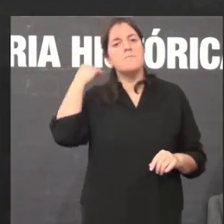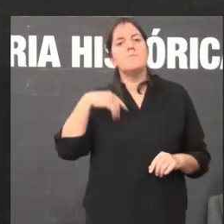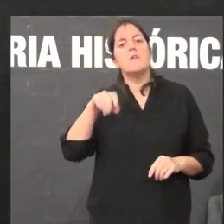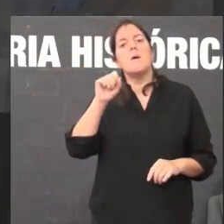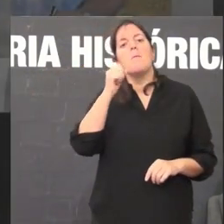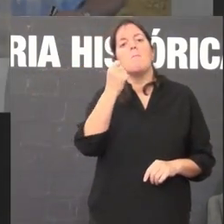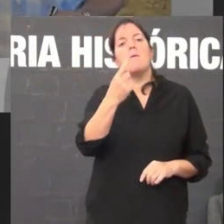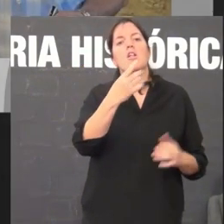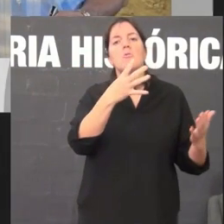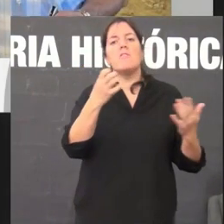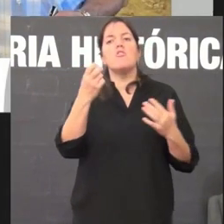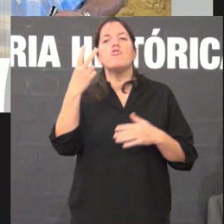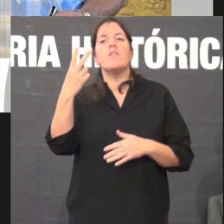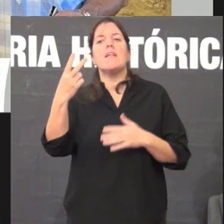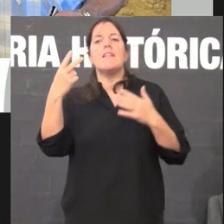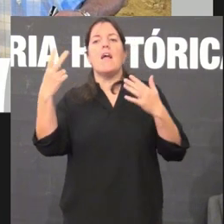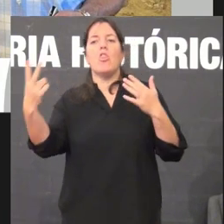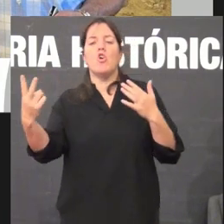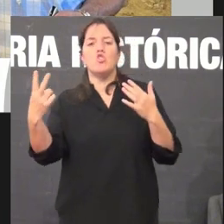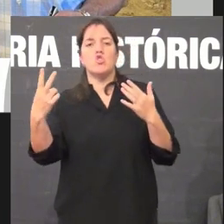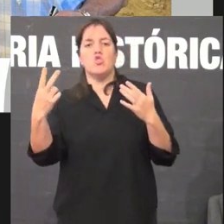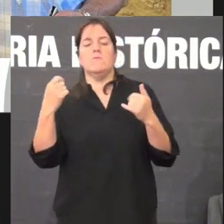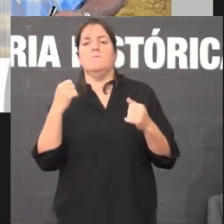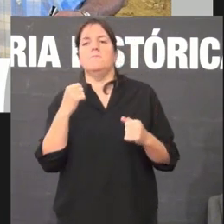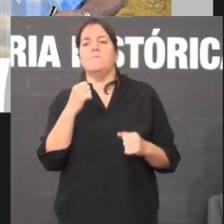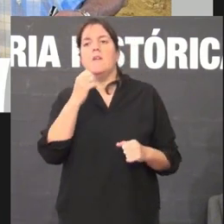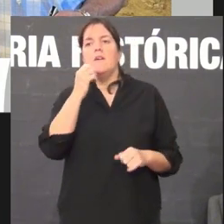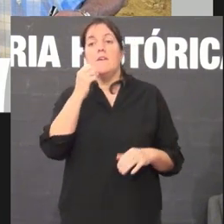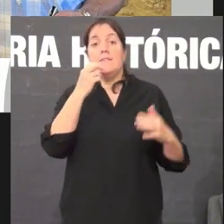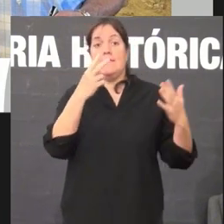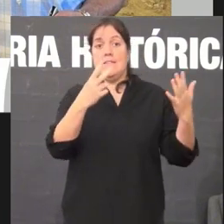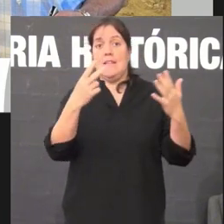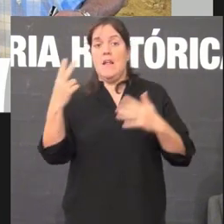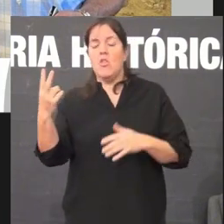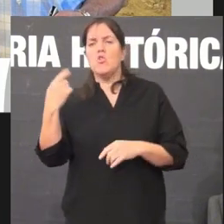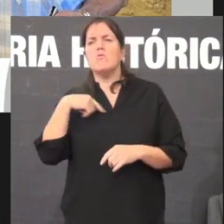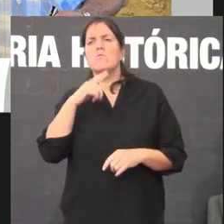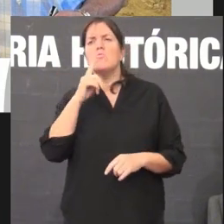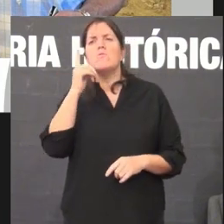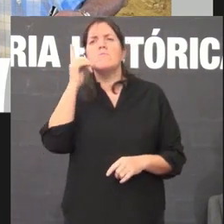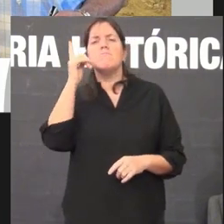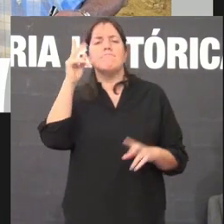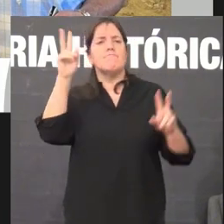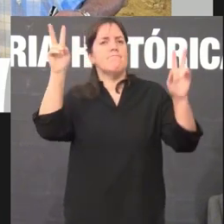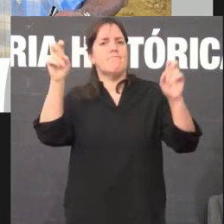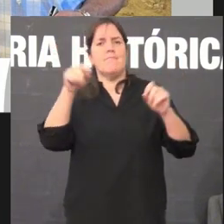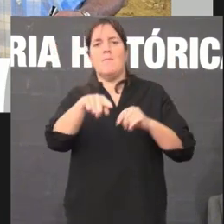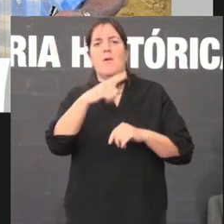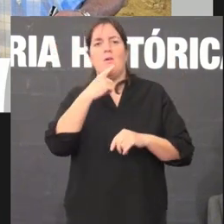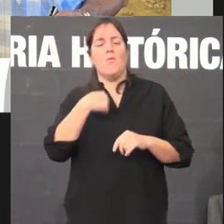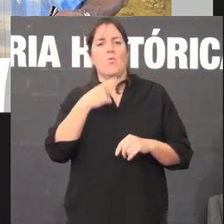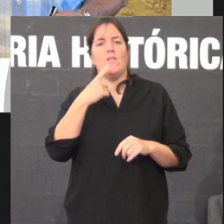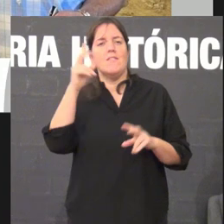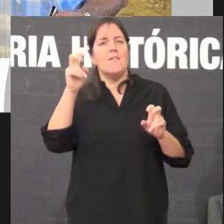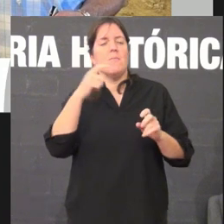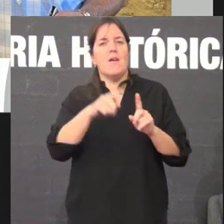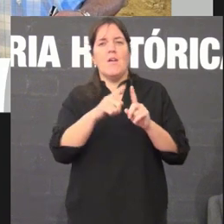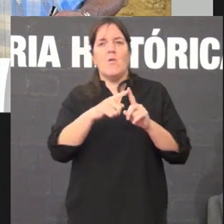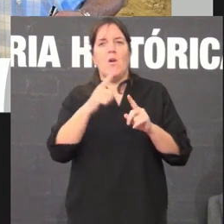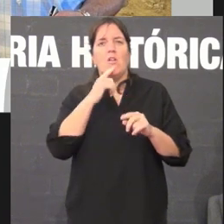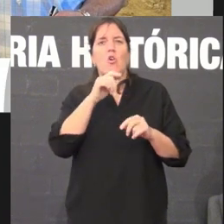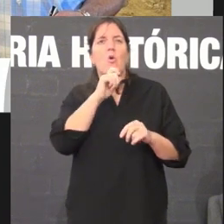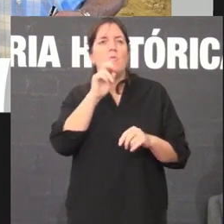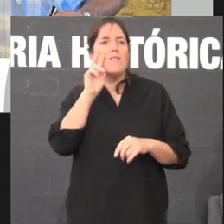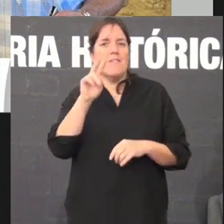1972 é un elemento poderíamos contar moitos máis máis un elemento destes luminosos para que se vexa como continua